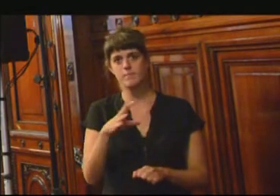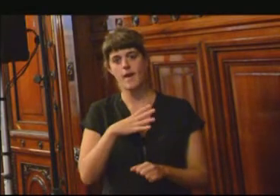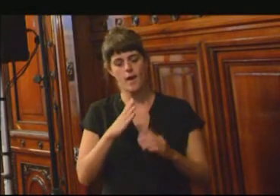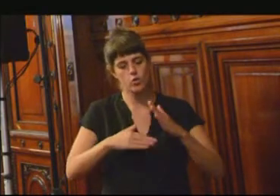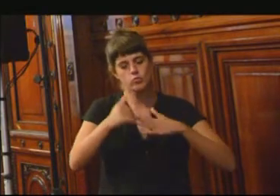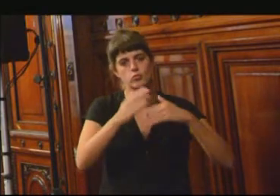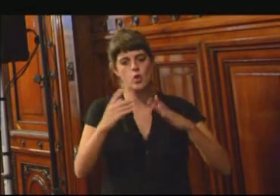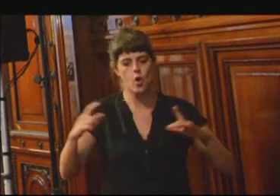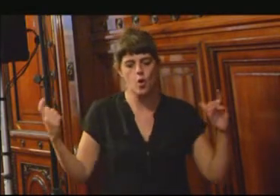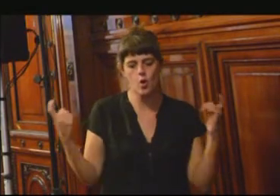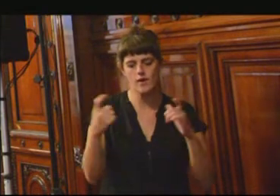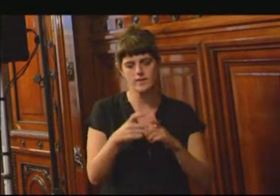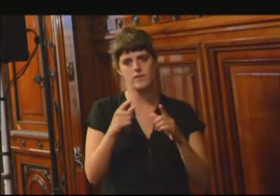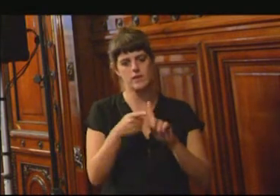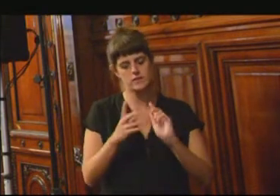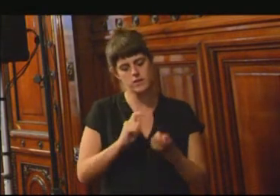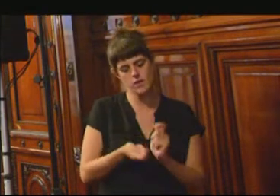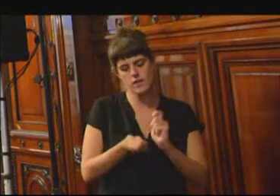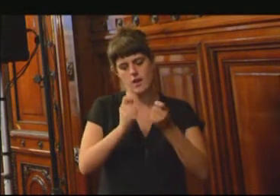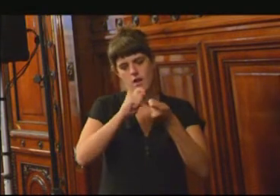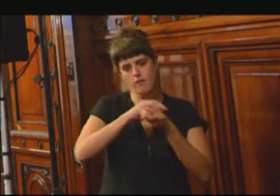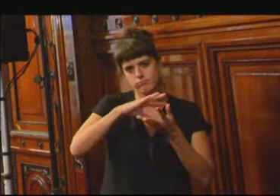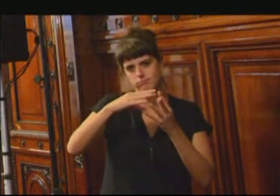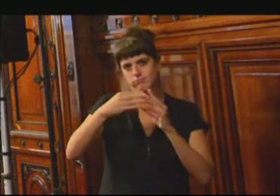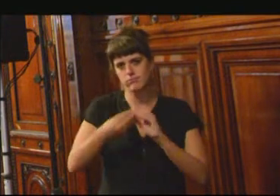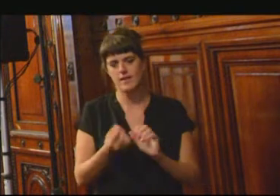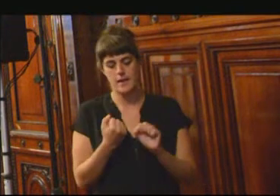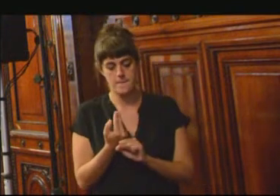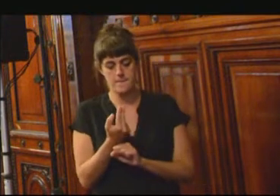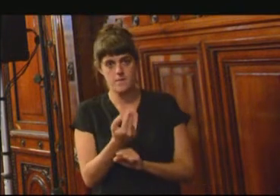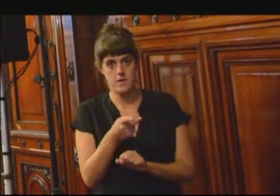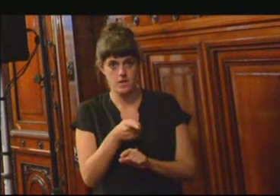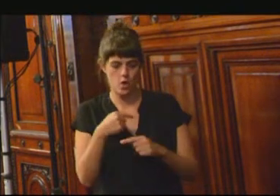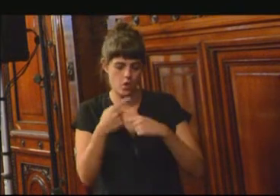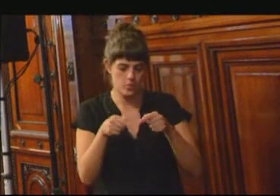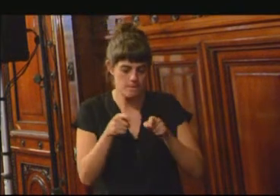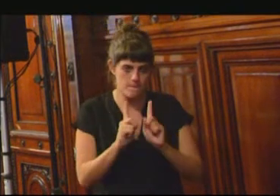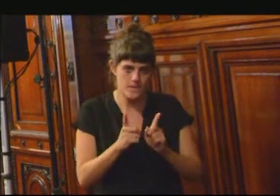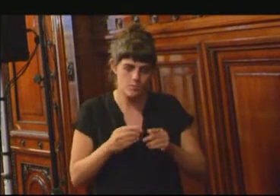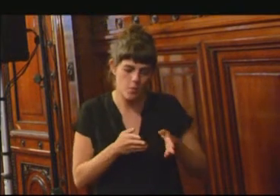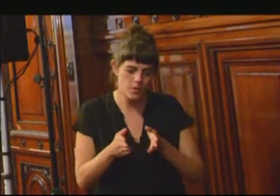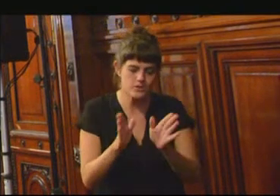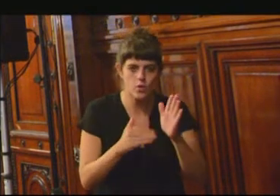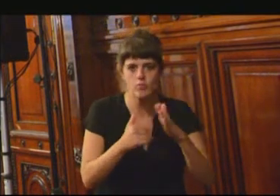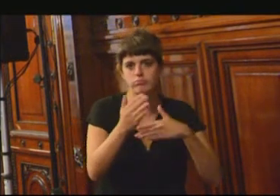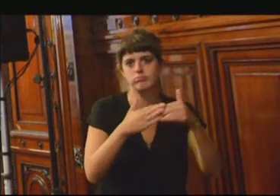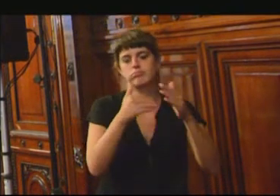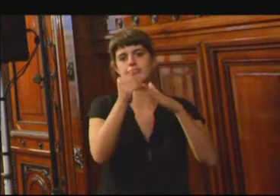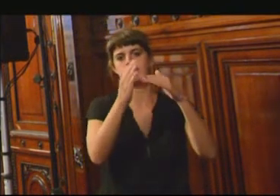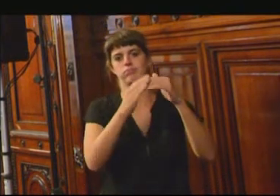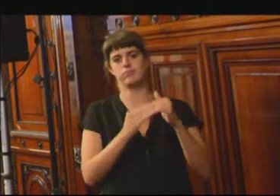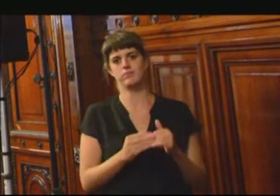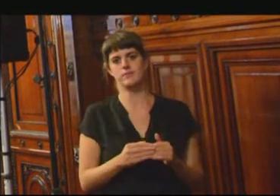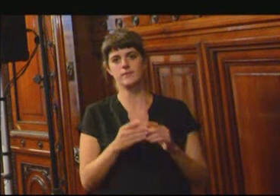colectiva transformadora. Que permite, siguiendo este proceso de construcción que encontró en la resolución